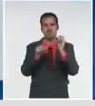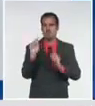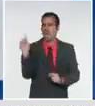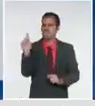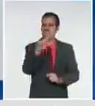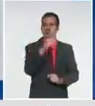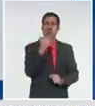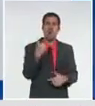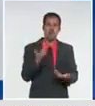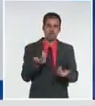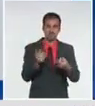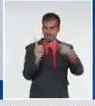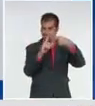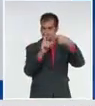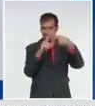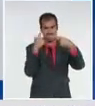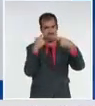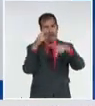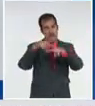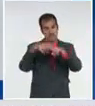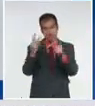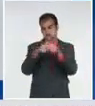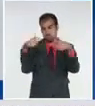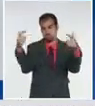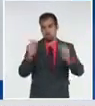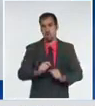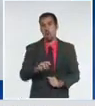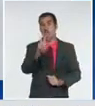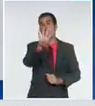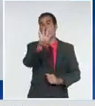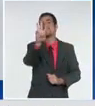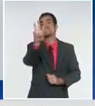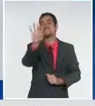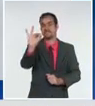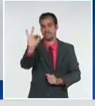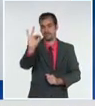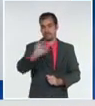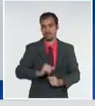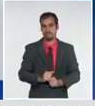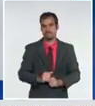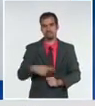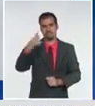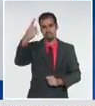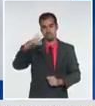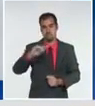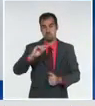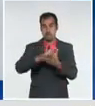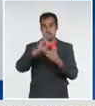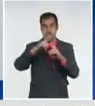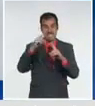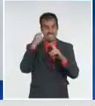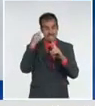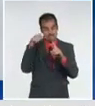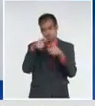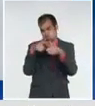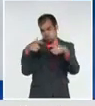con la cifra mayor, 437, Matanza, muy compleja la situación,